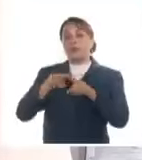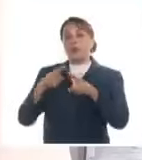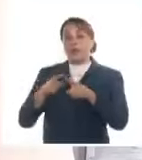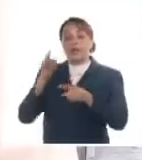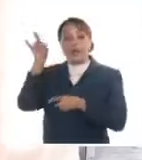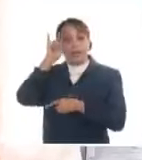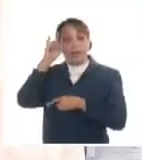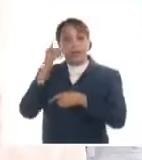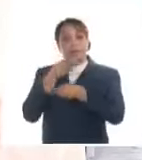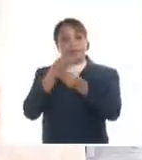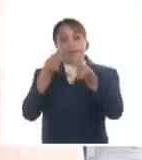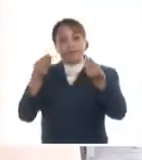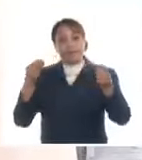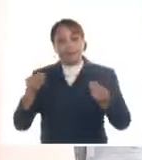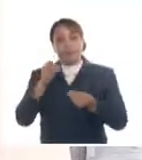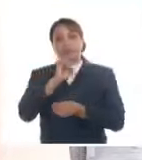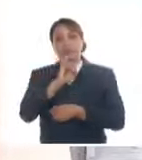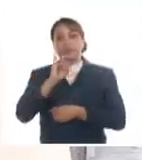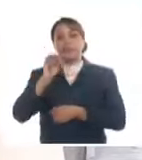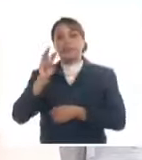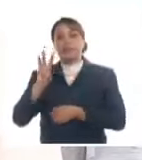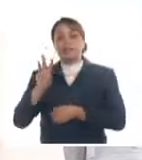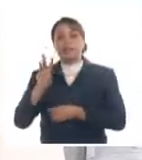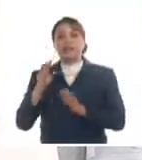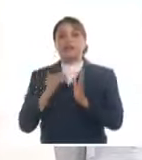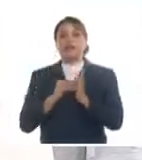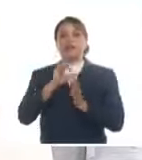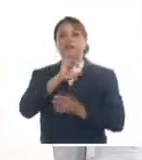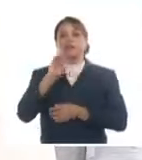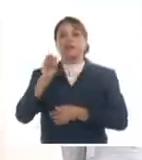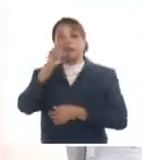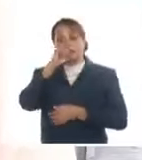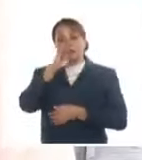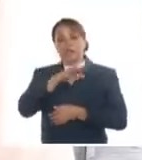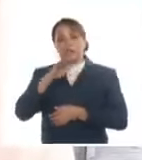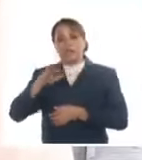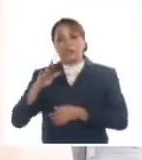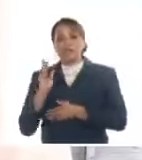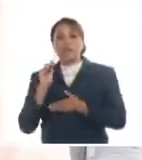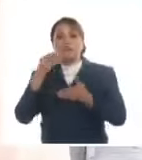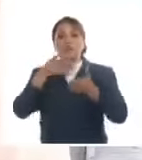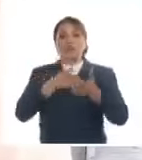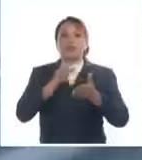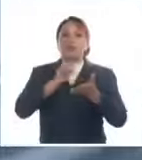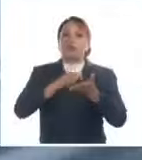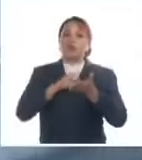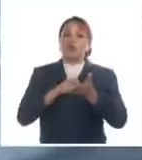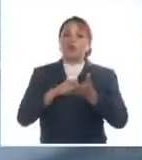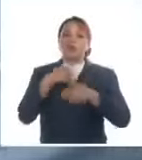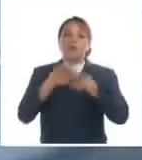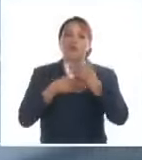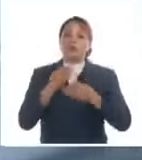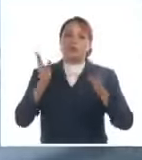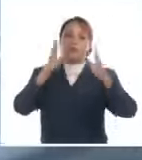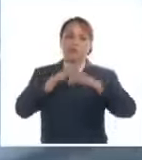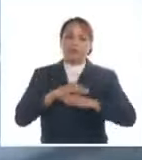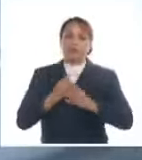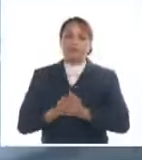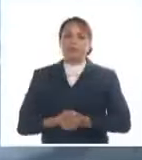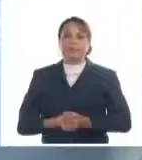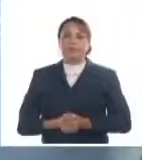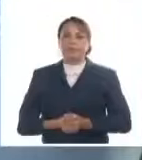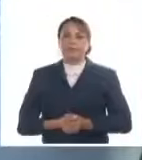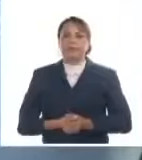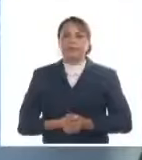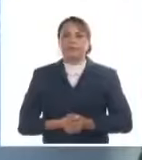entrega a los 73.070 niños vinculados directos a bodegas no ha tenido dificultad. Los incumplimientos en la entrega